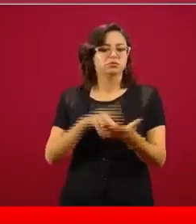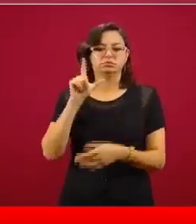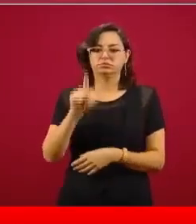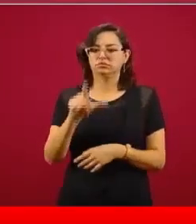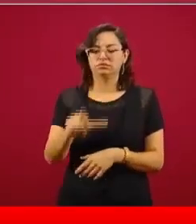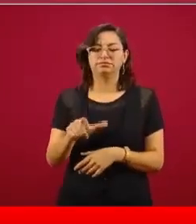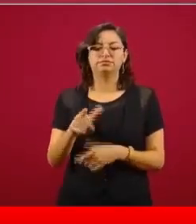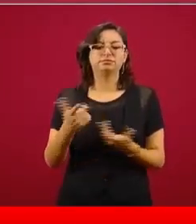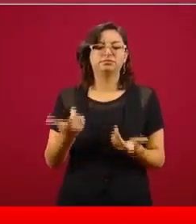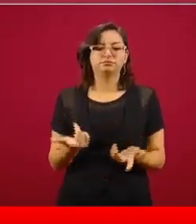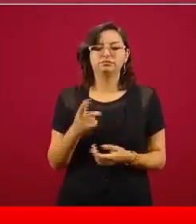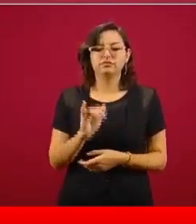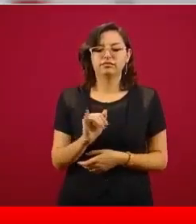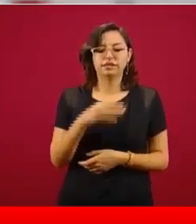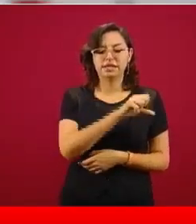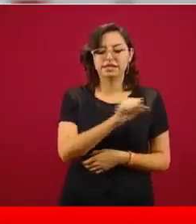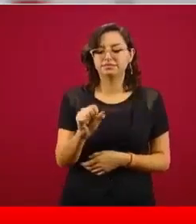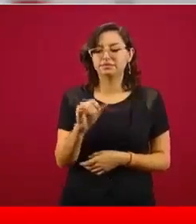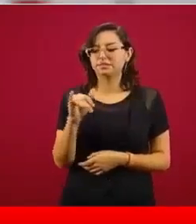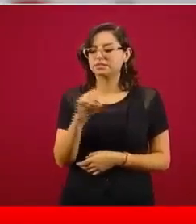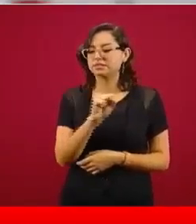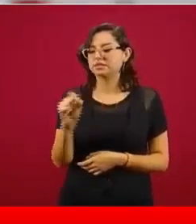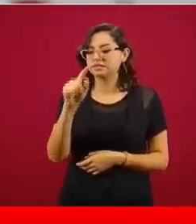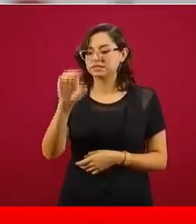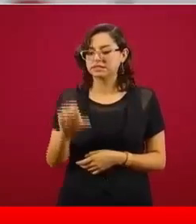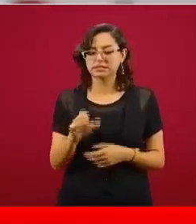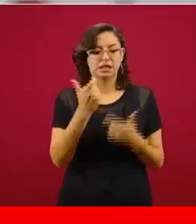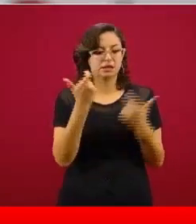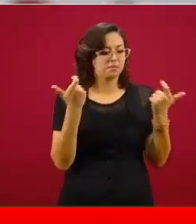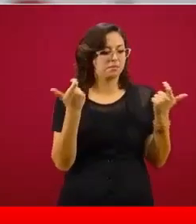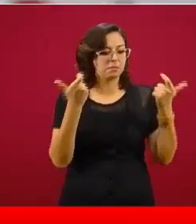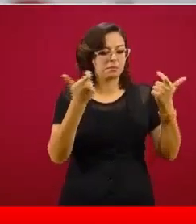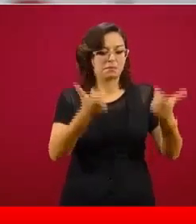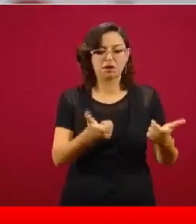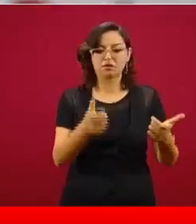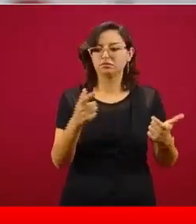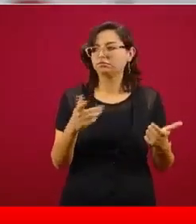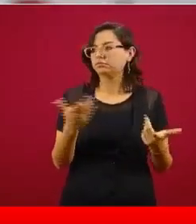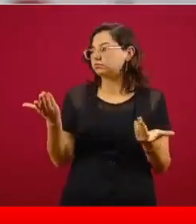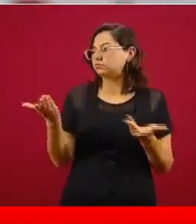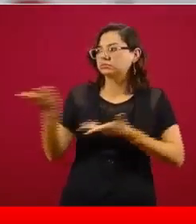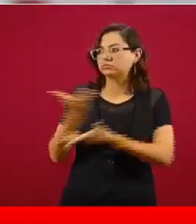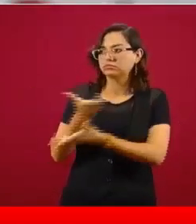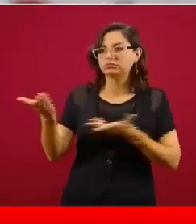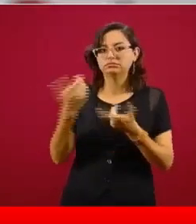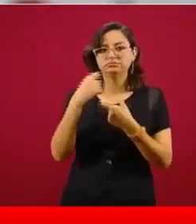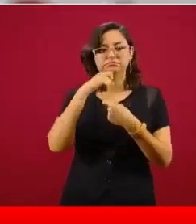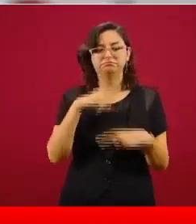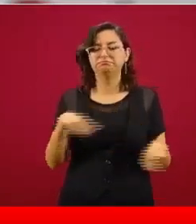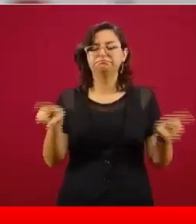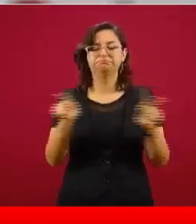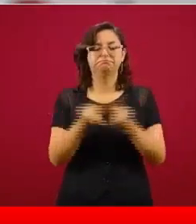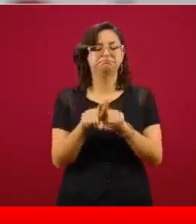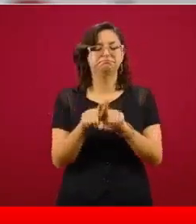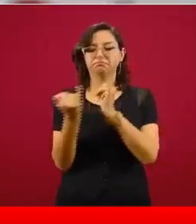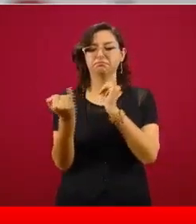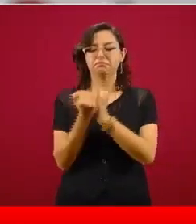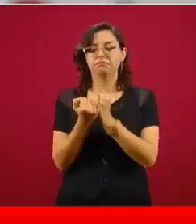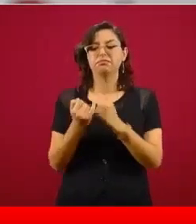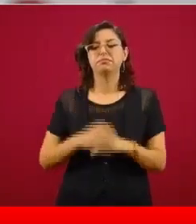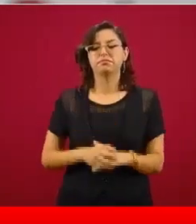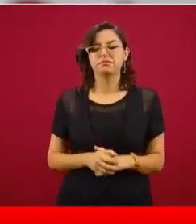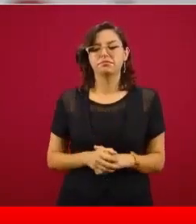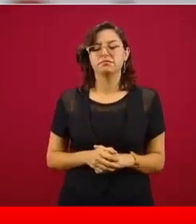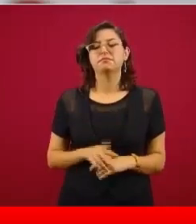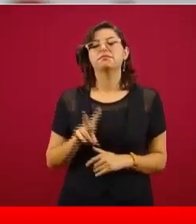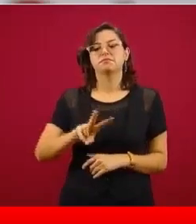son los precios que tenemos los servicios de salud pública para nuestros intercambios de servicio en tiempos regulares. Entonces, la